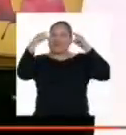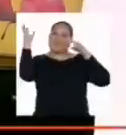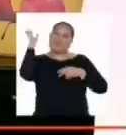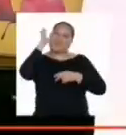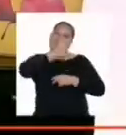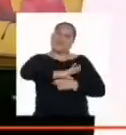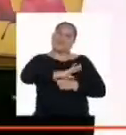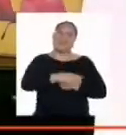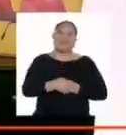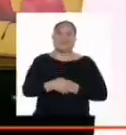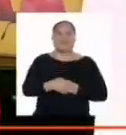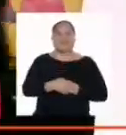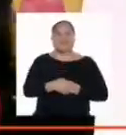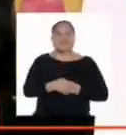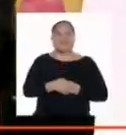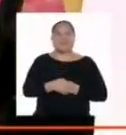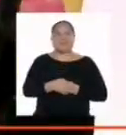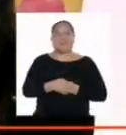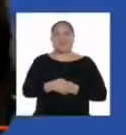¡Chau!